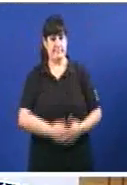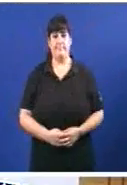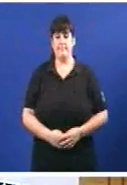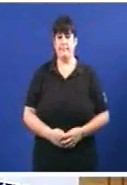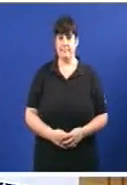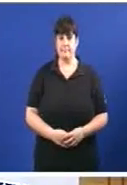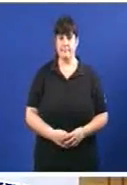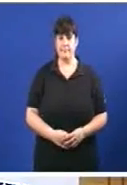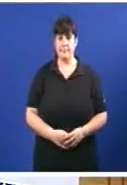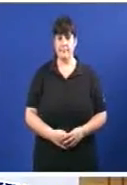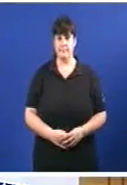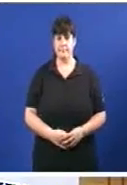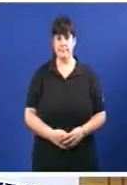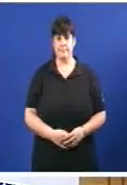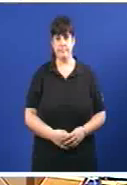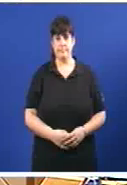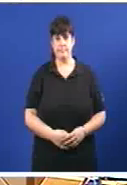Señorías Señorías